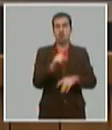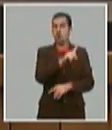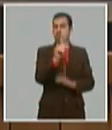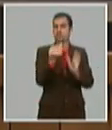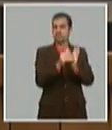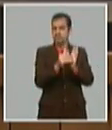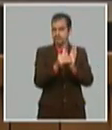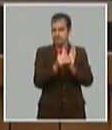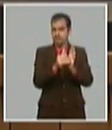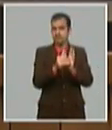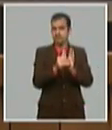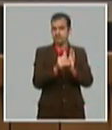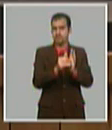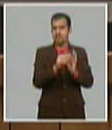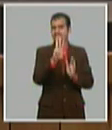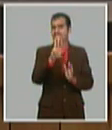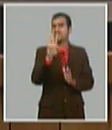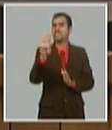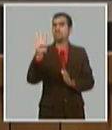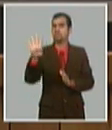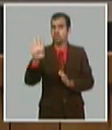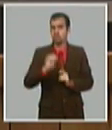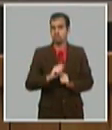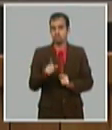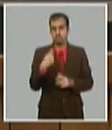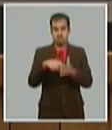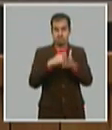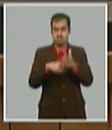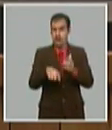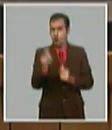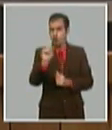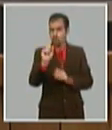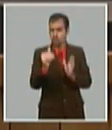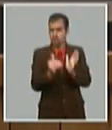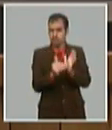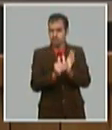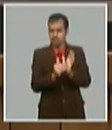estamos proyectando 66.000 para el próximo año hay demanda